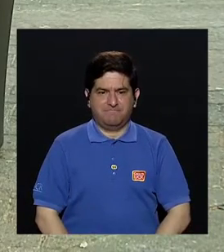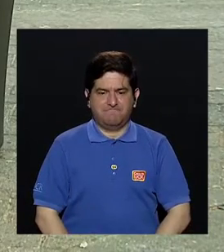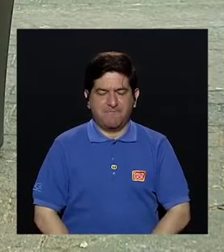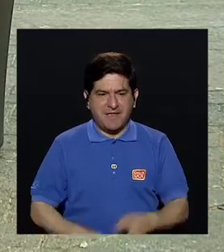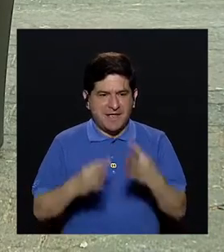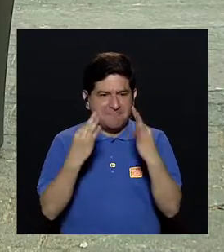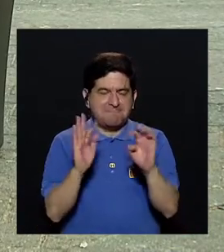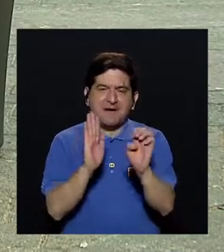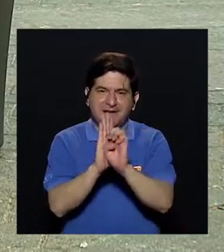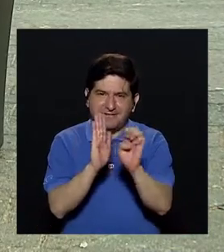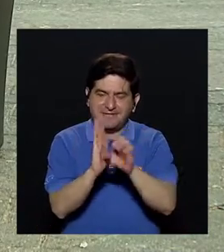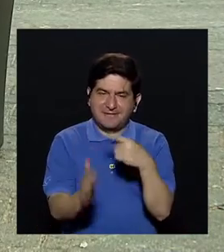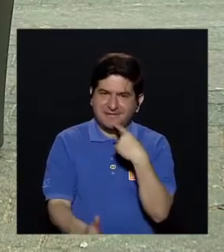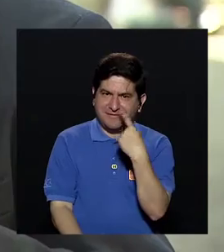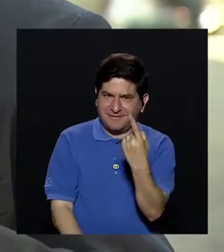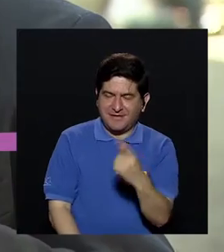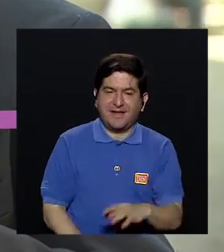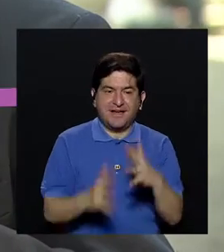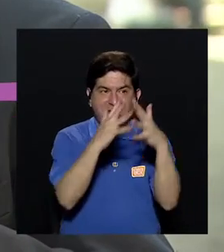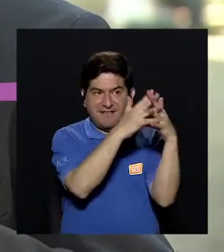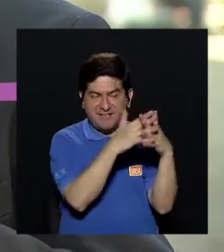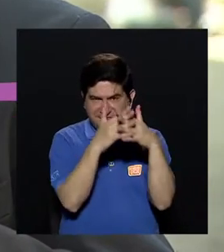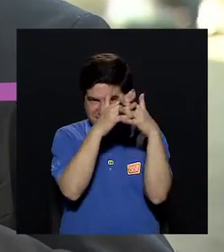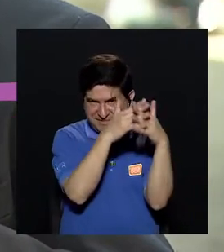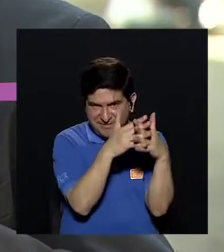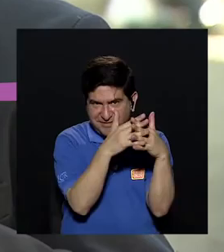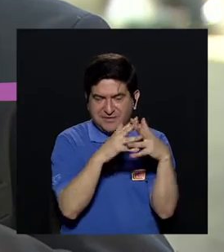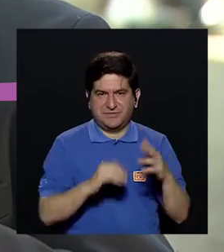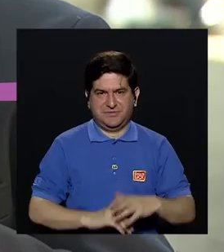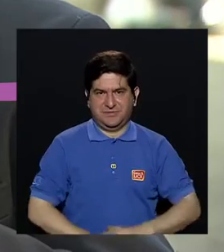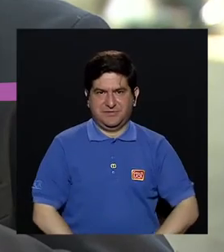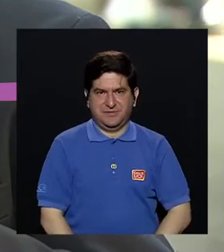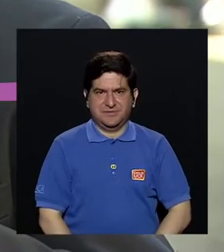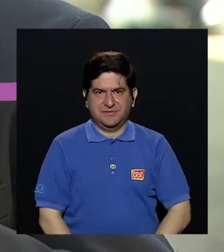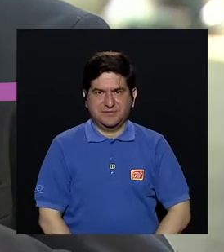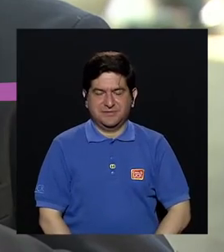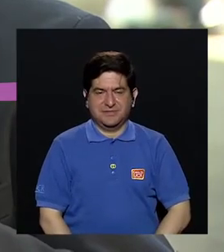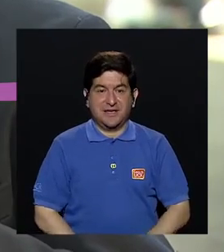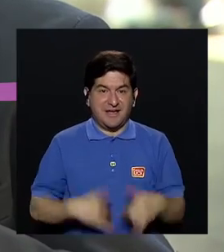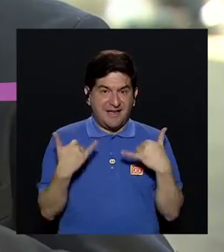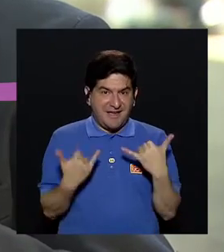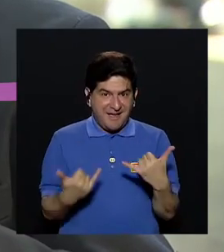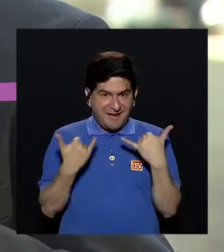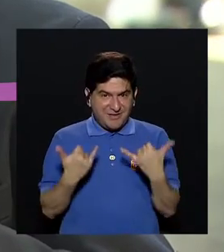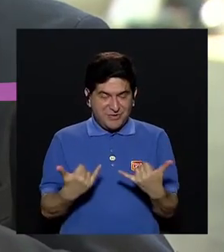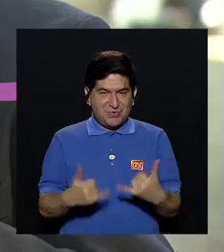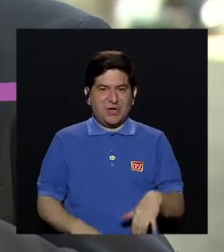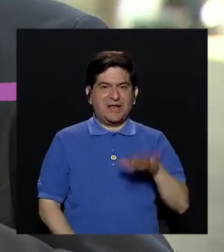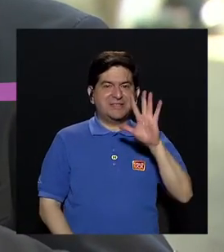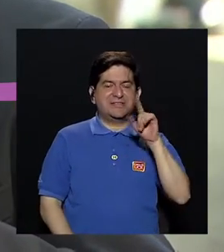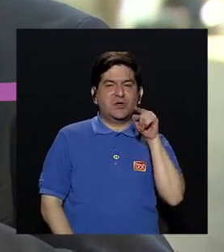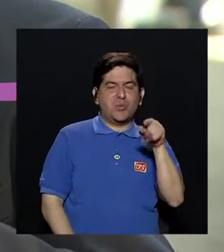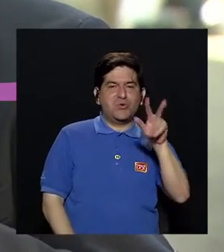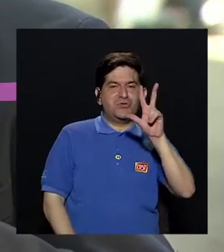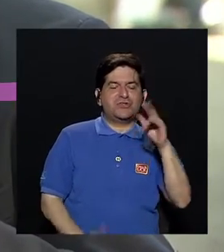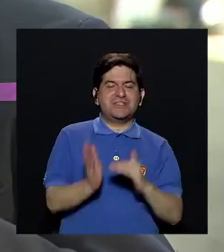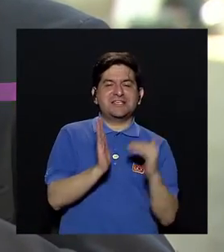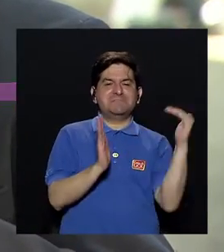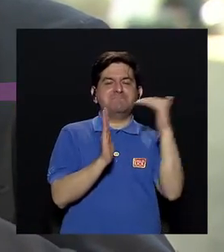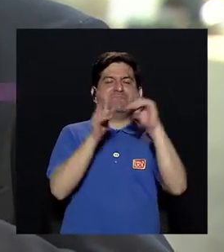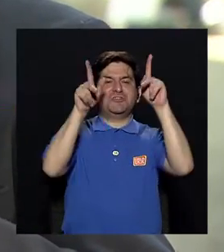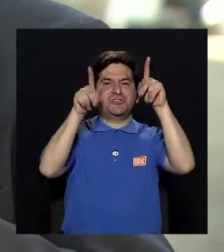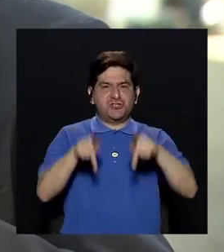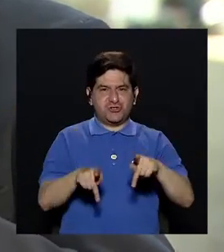ponerle un ejemplo, en Estados Unidos actualmente hay 5.3